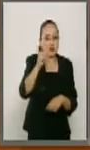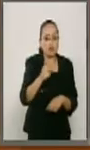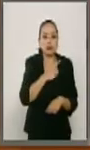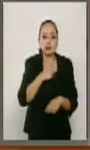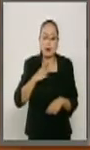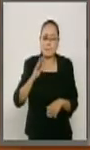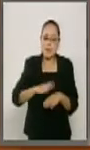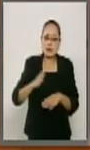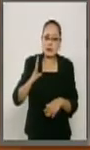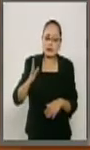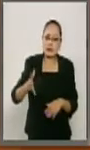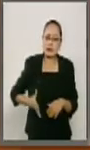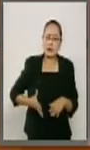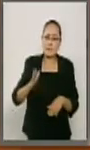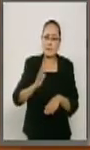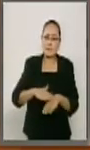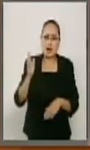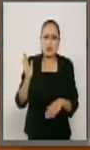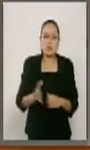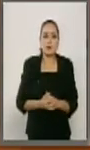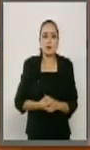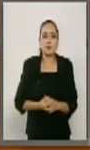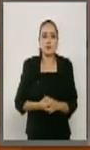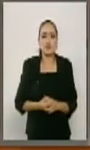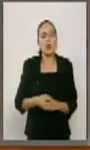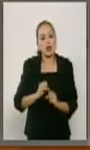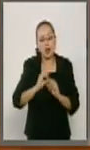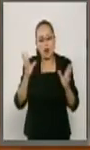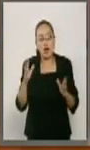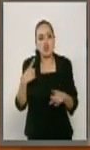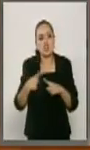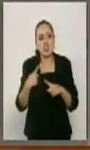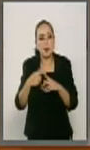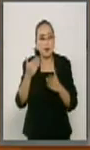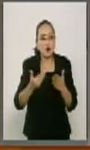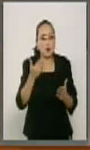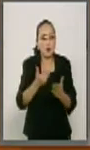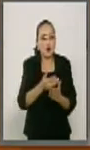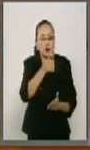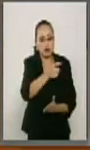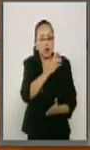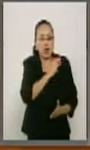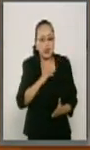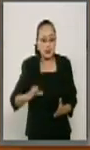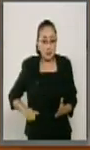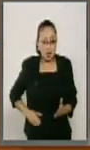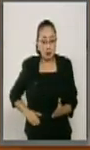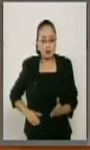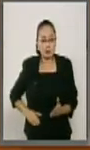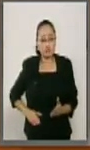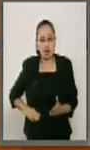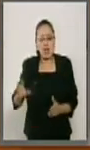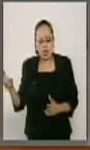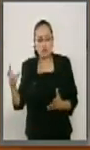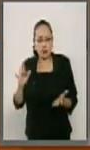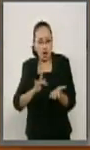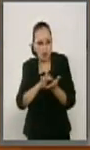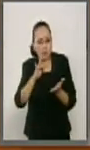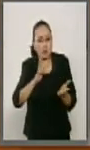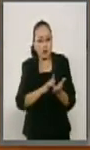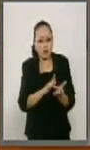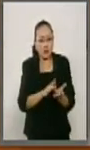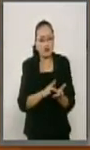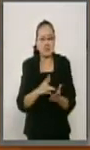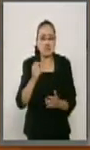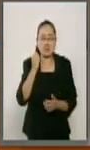es evidente que quienes hicieron las propuestas y están decididos a apoyar a sus candidatos, pese